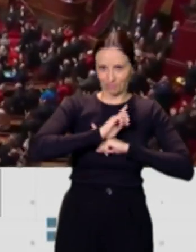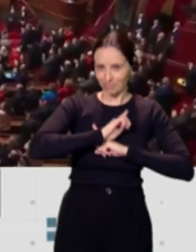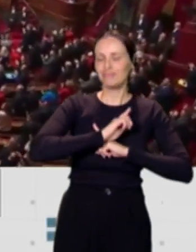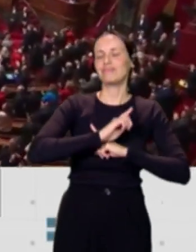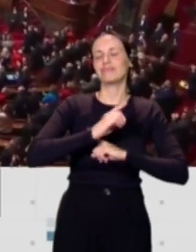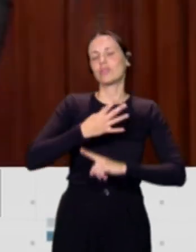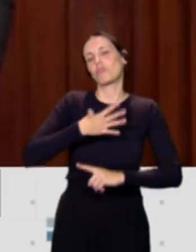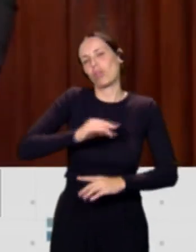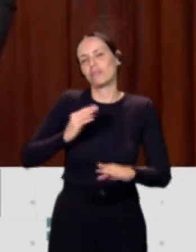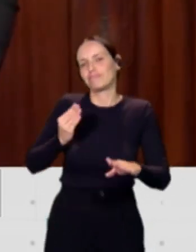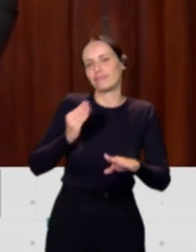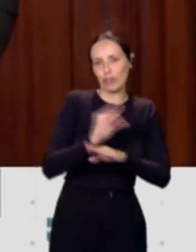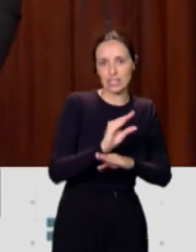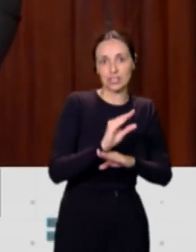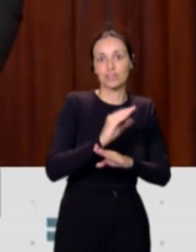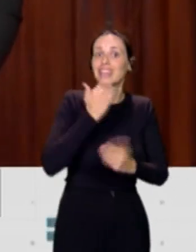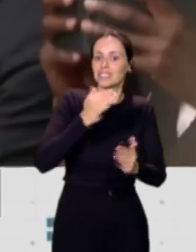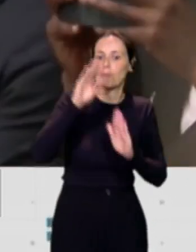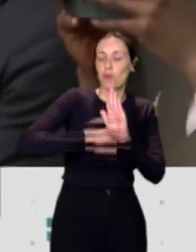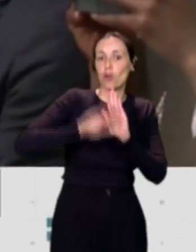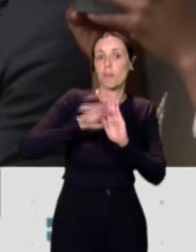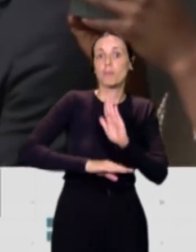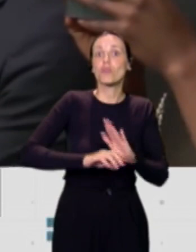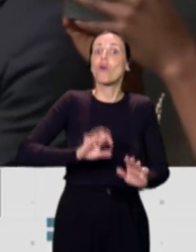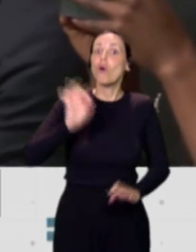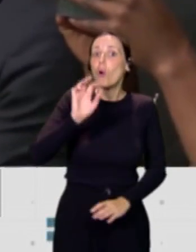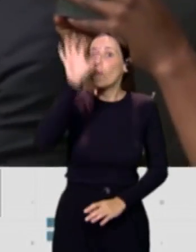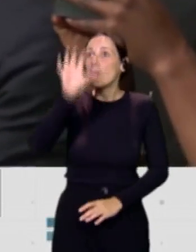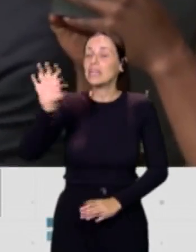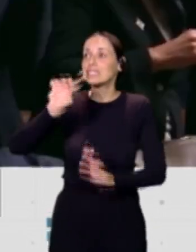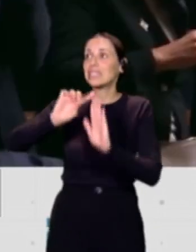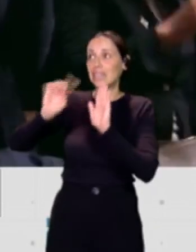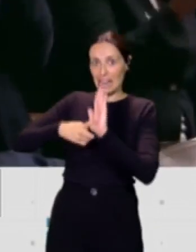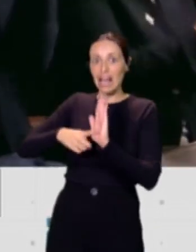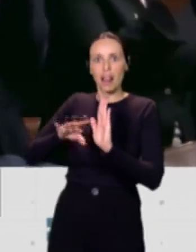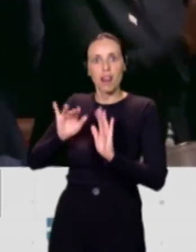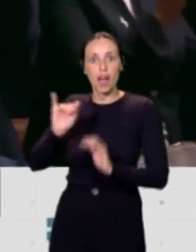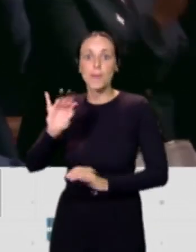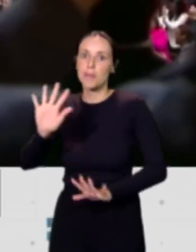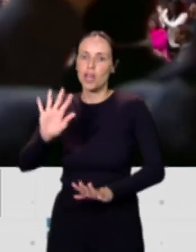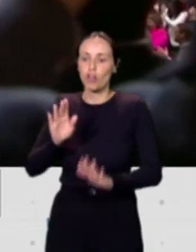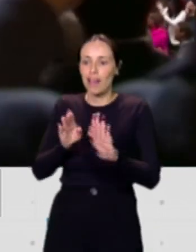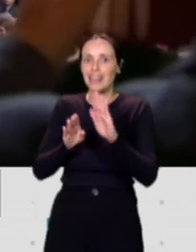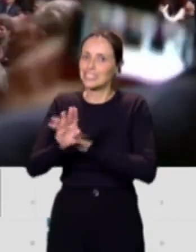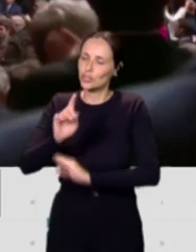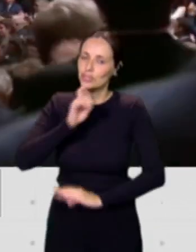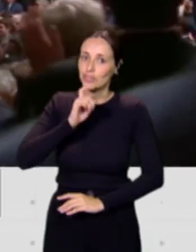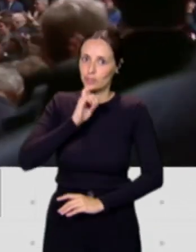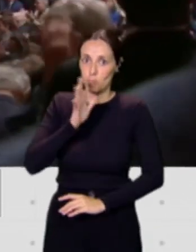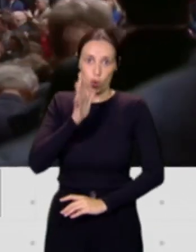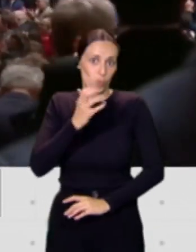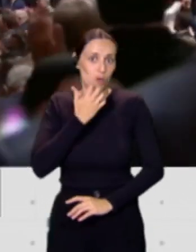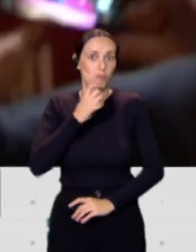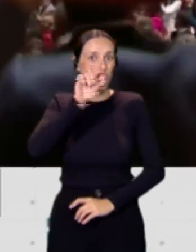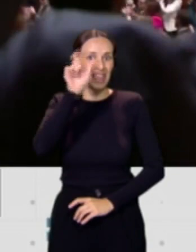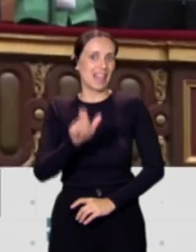En otros países donde, aunque es legal, hay un difícil acceso al aborto, como por ejemplo Italia, porque en Italia es legal pero ya vemos las